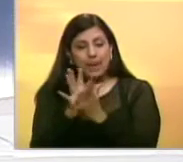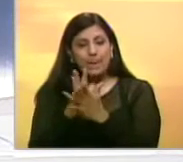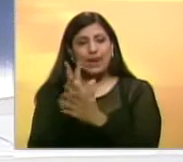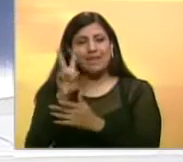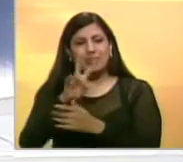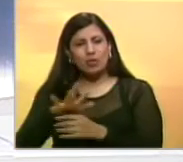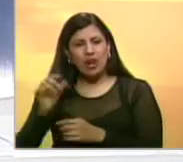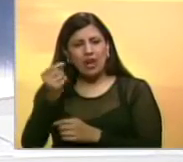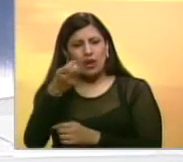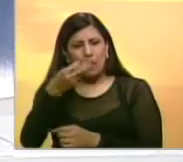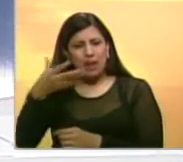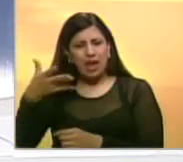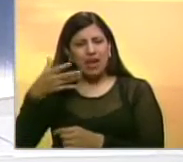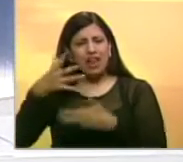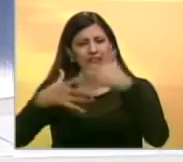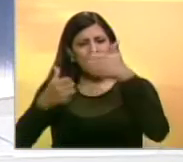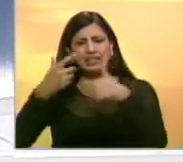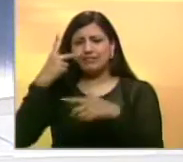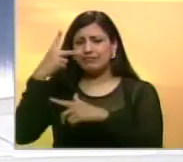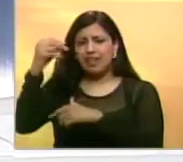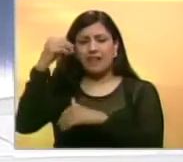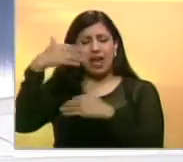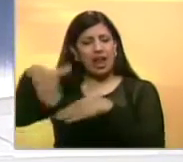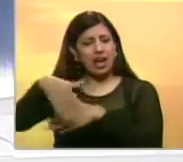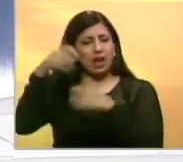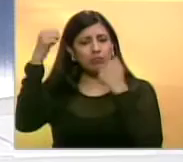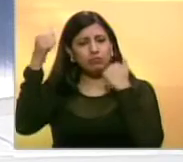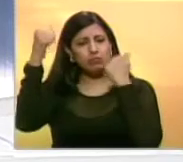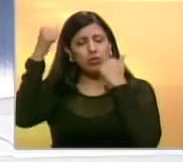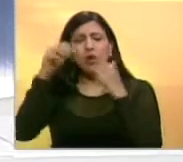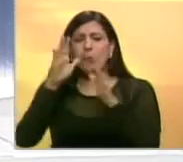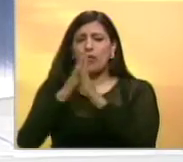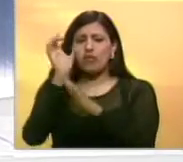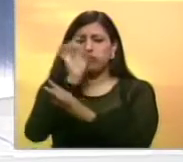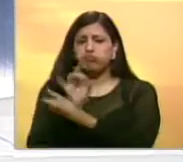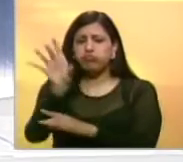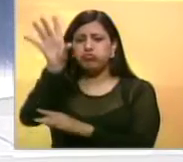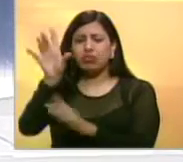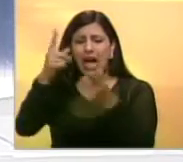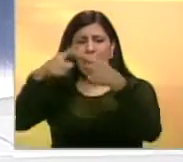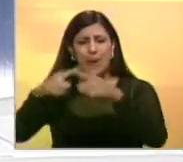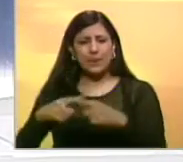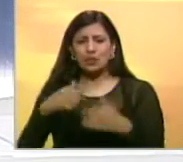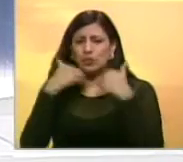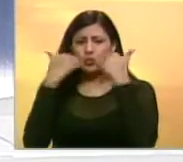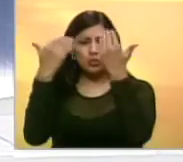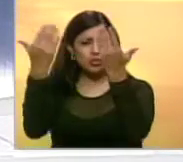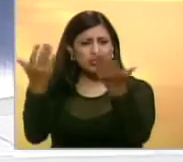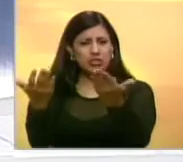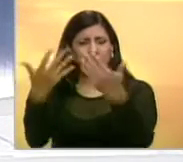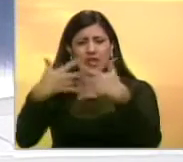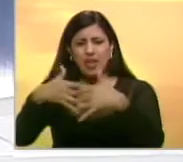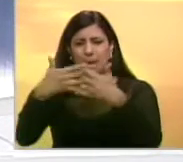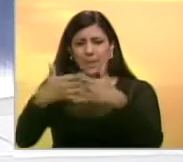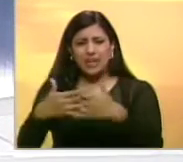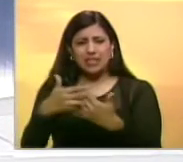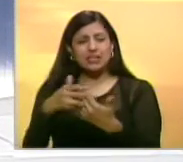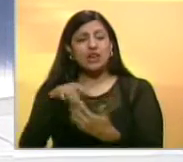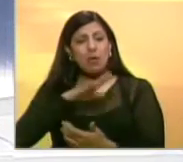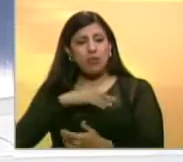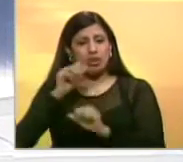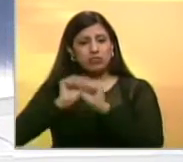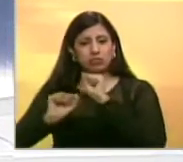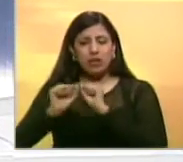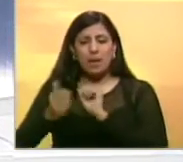Venarrós e Intervac salieron a las calles para solicitar la destitución de las administraciones especiales de estas empresas, que a su juicio